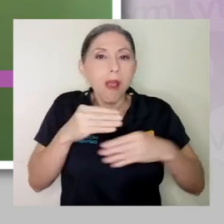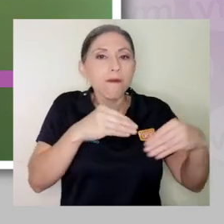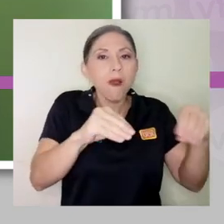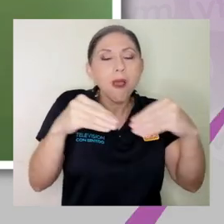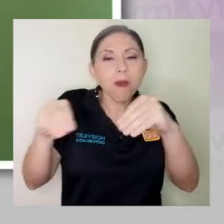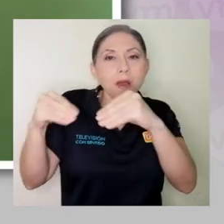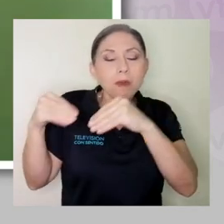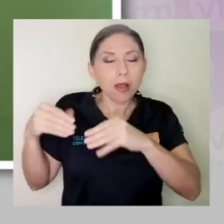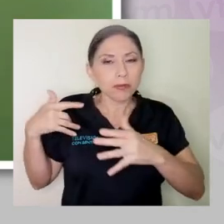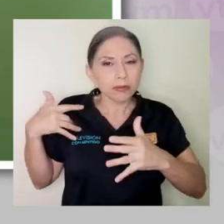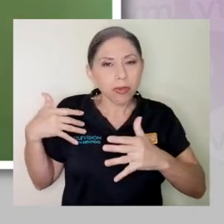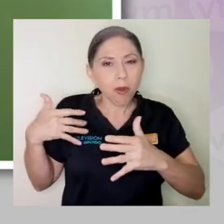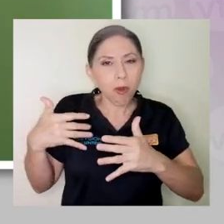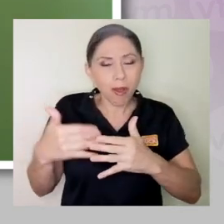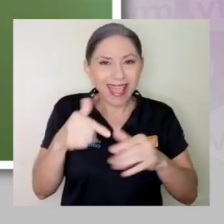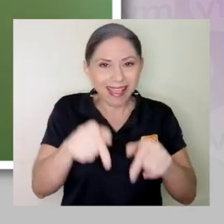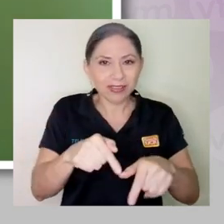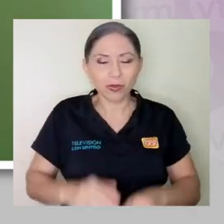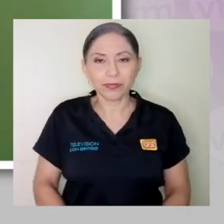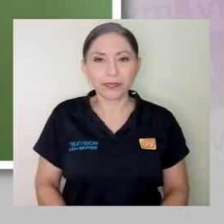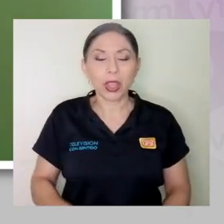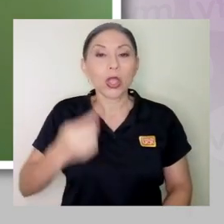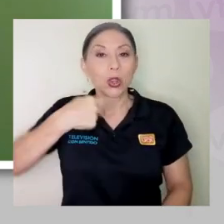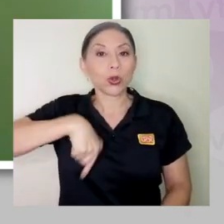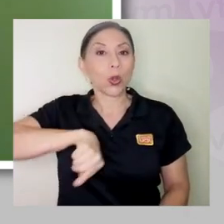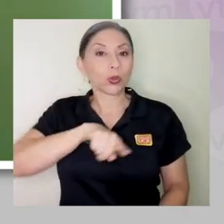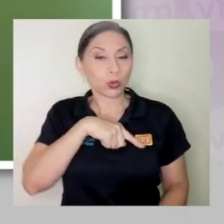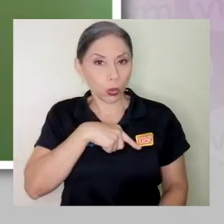distribución de alimentos y venta y todo eso.